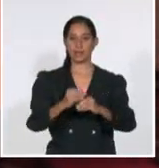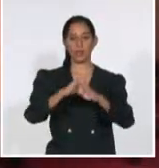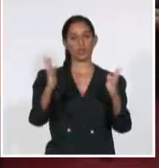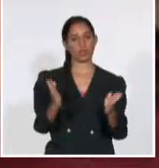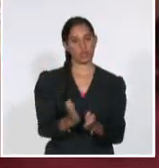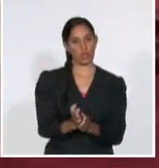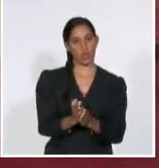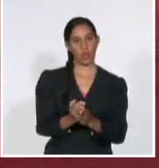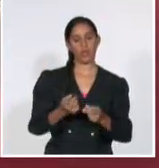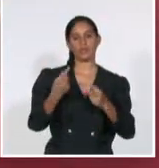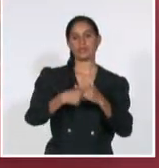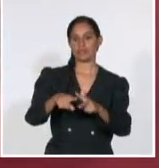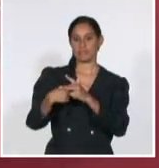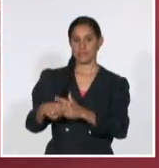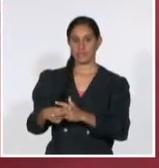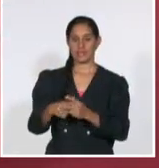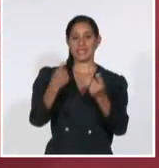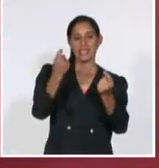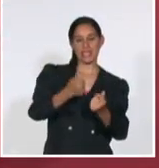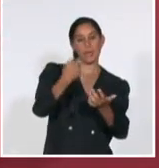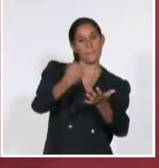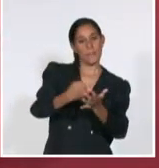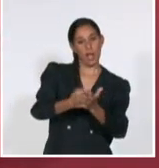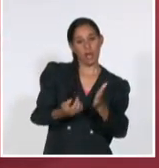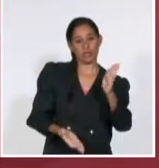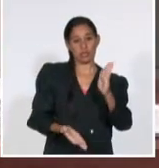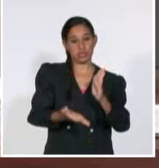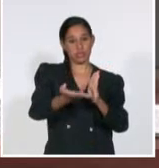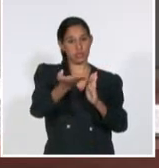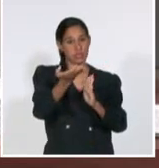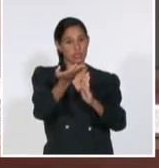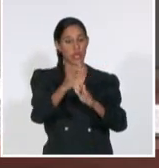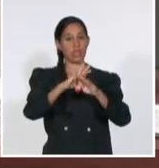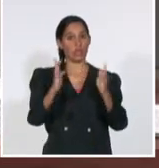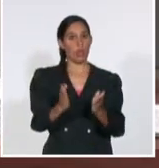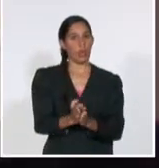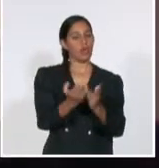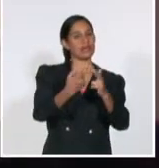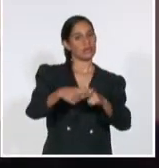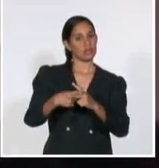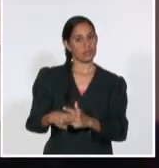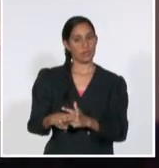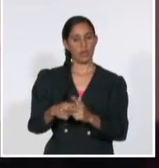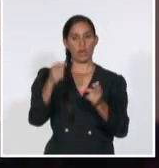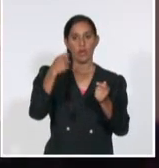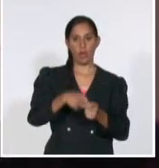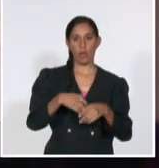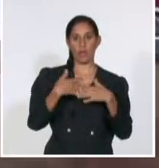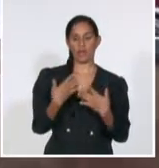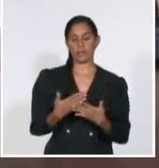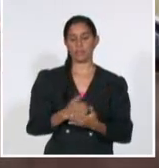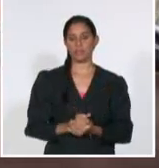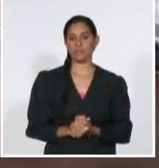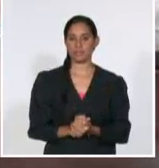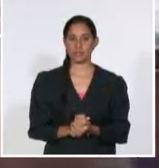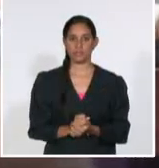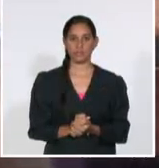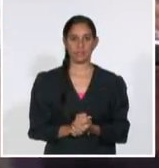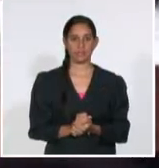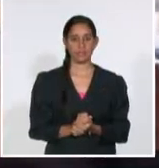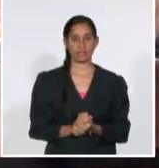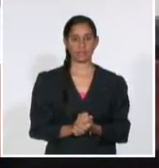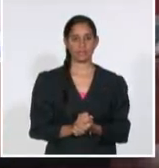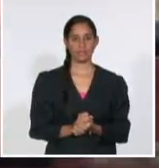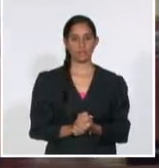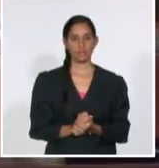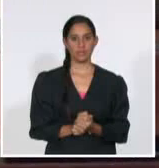adecuada entre el salario y los precios, muchos de los cuales hoy están marcados por la especulación. El presidente